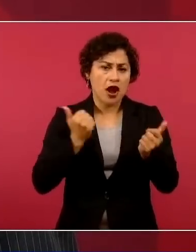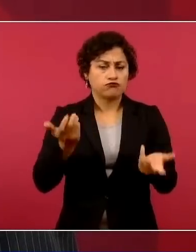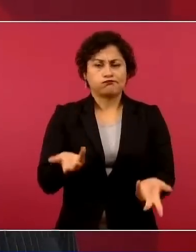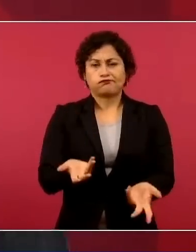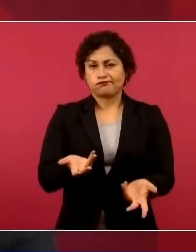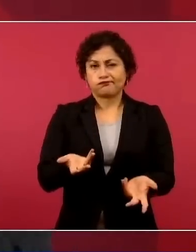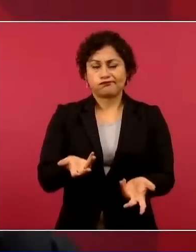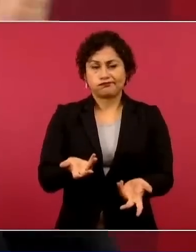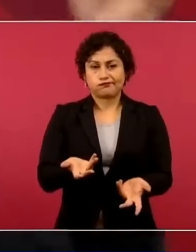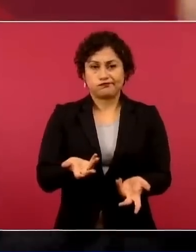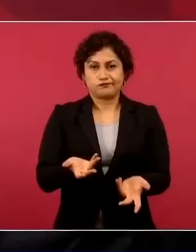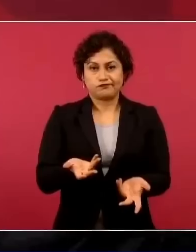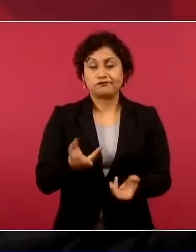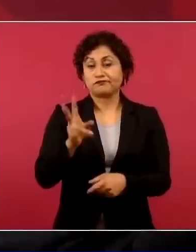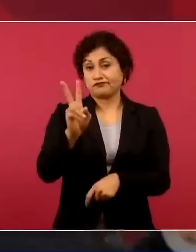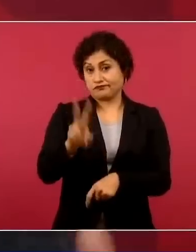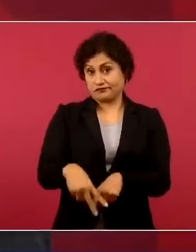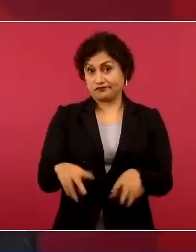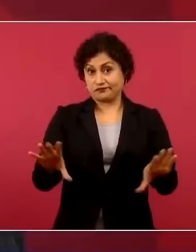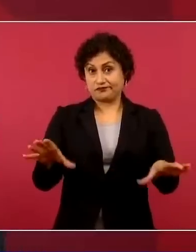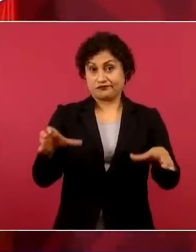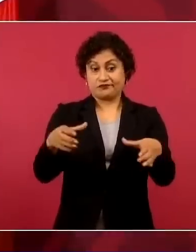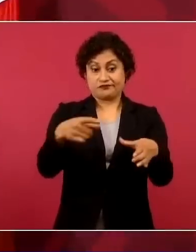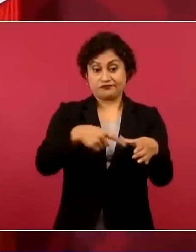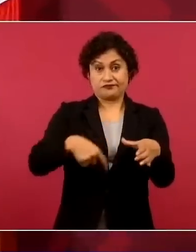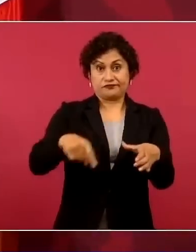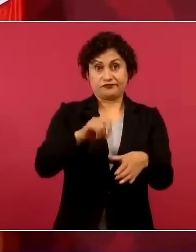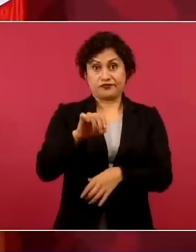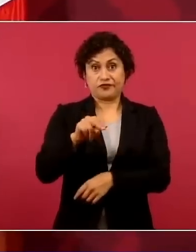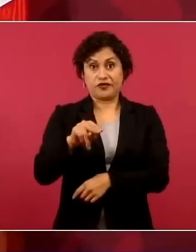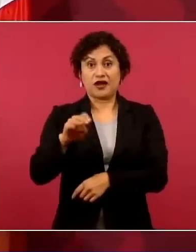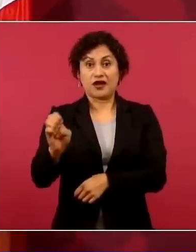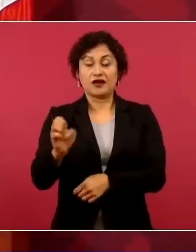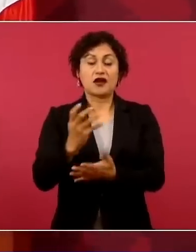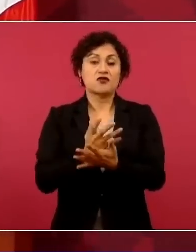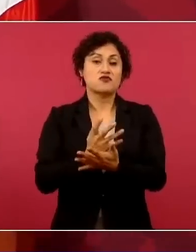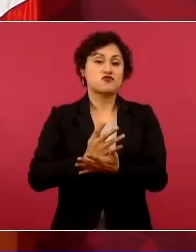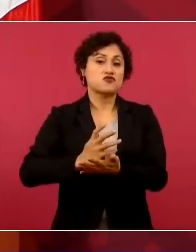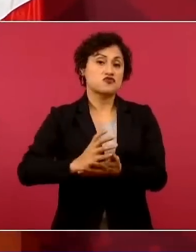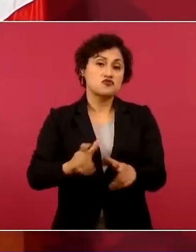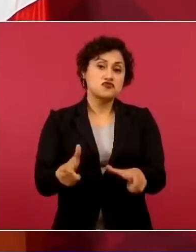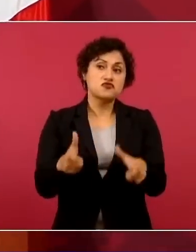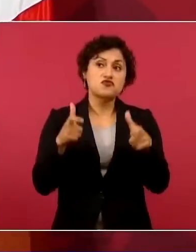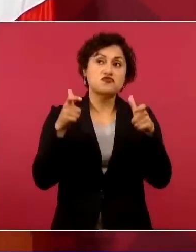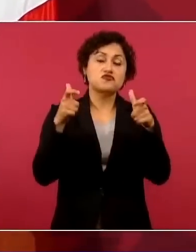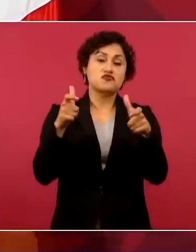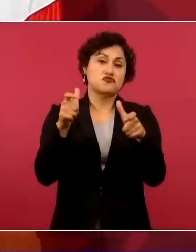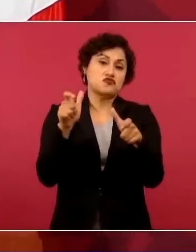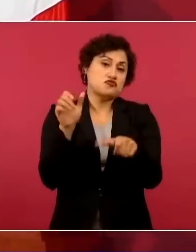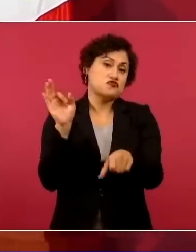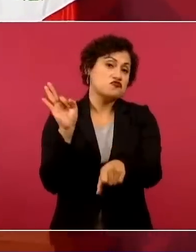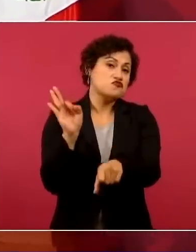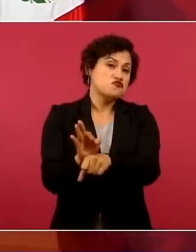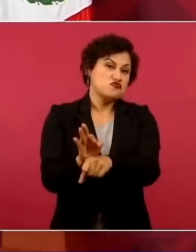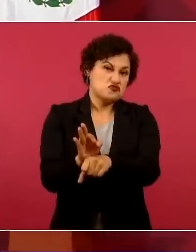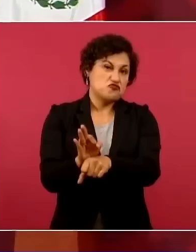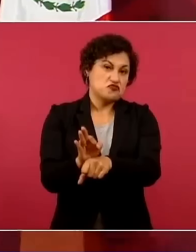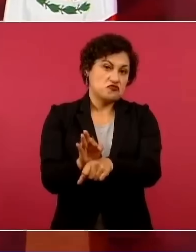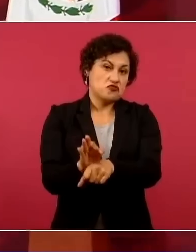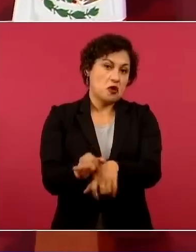Es una burocracia dorada, porque no puede haber